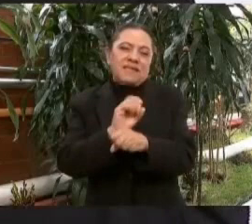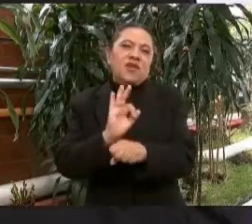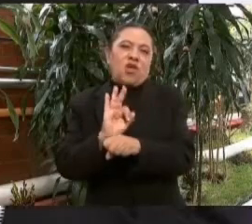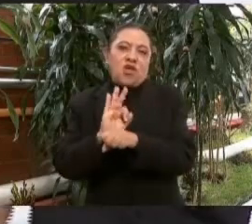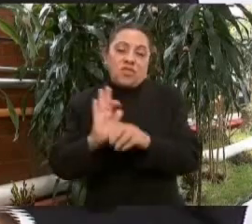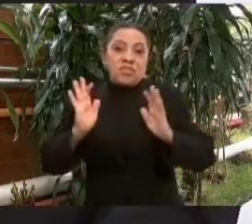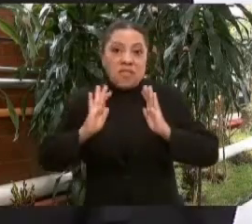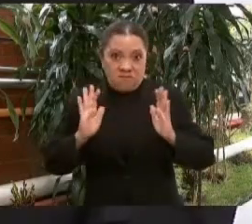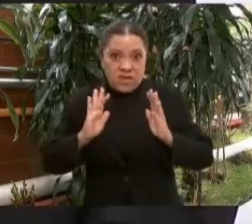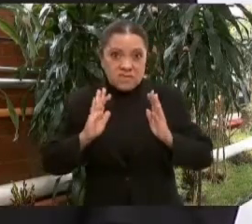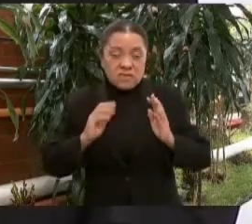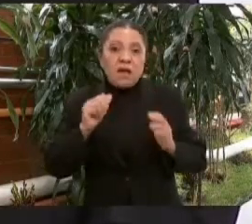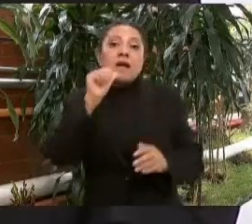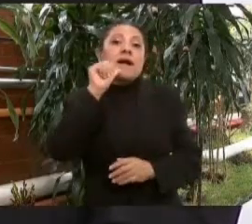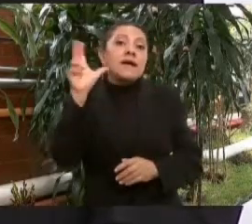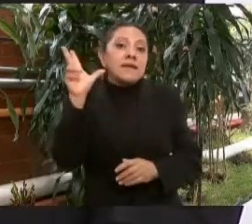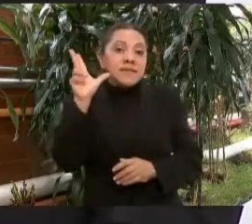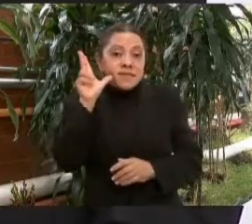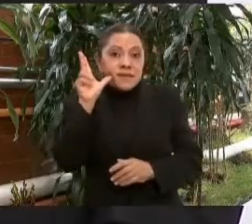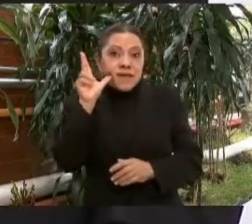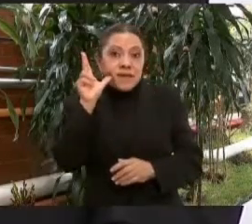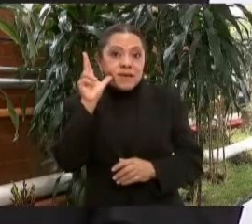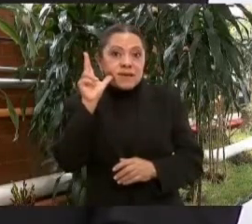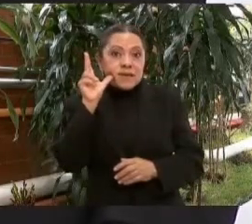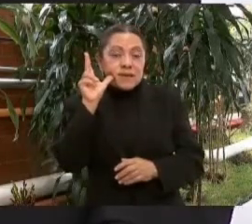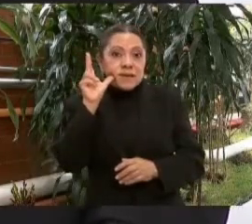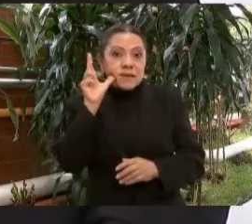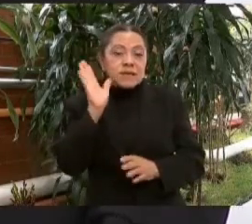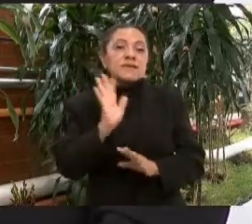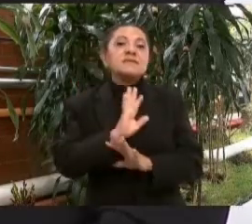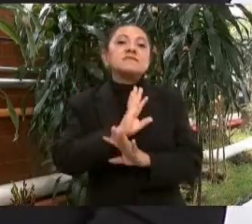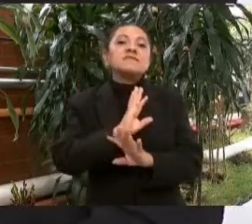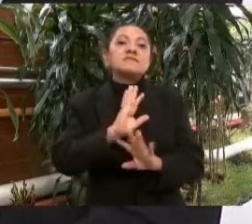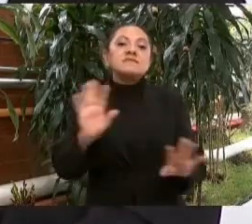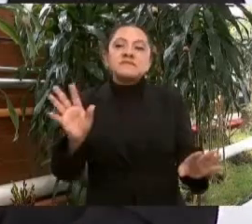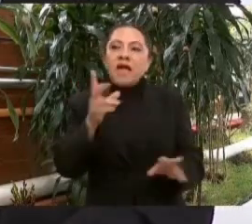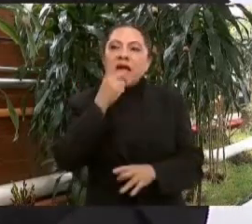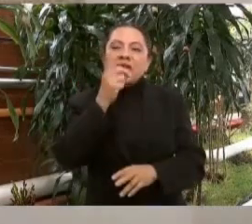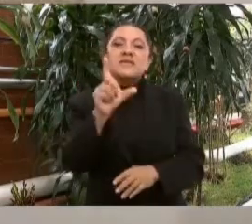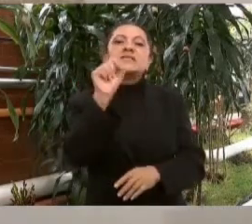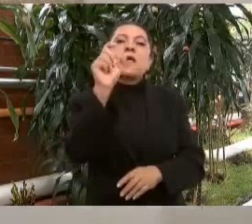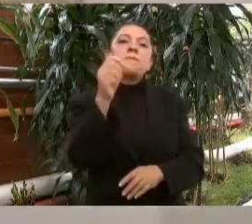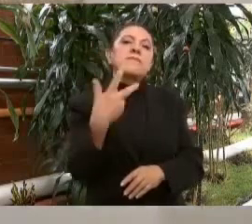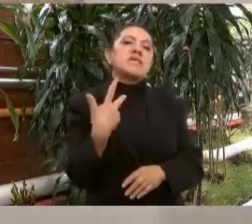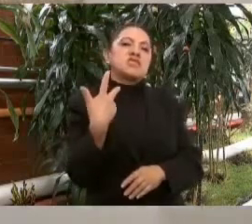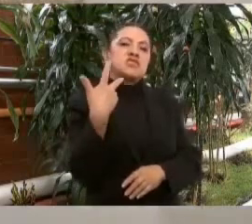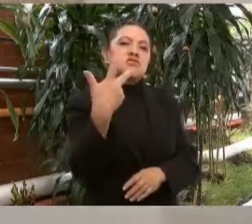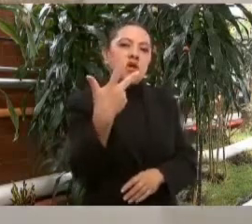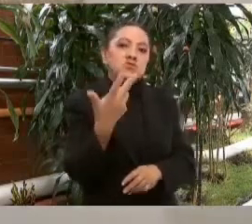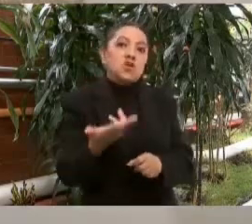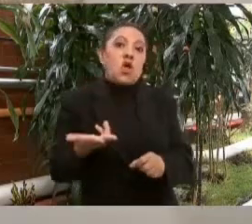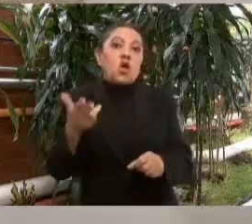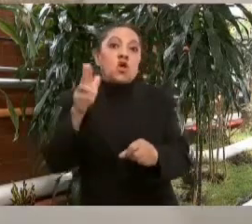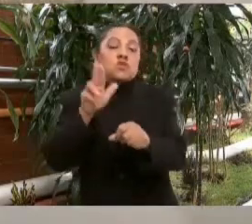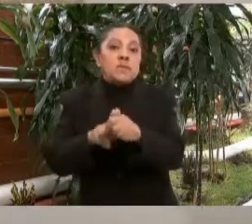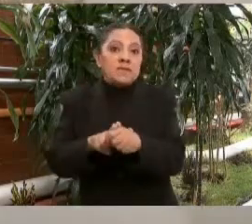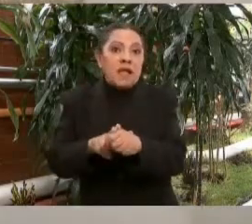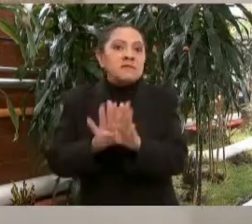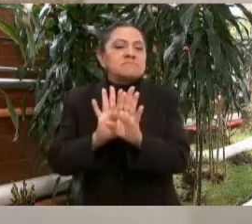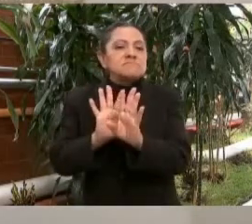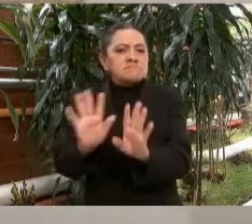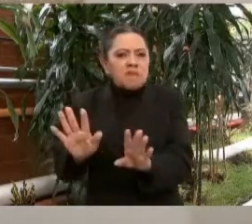antier habló que de los 32 28 ya en operación